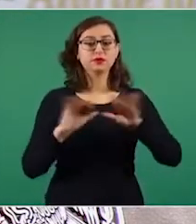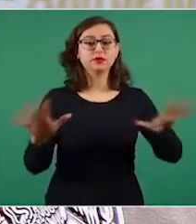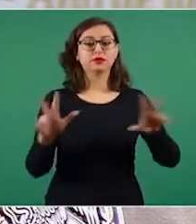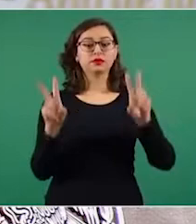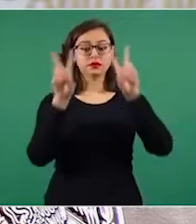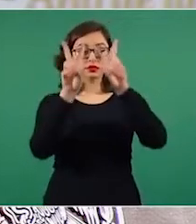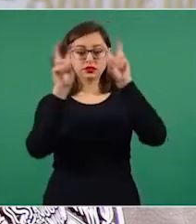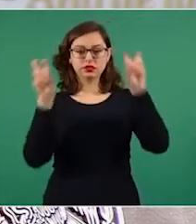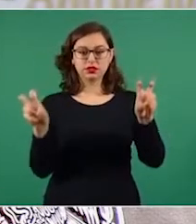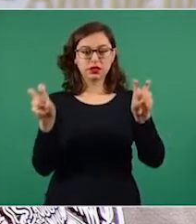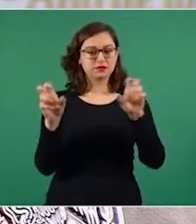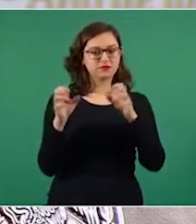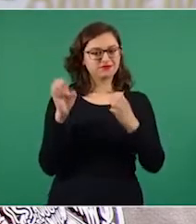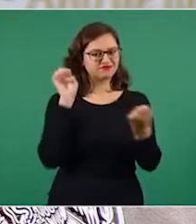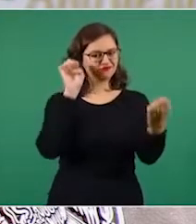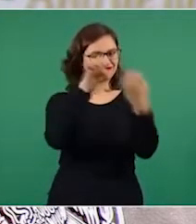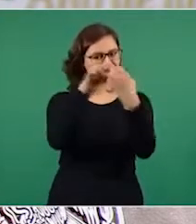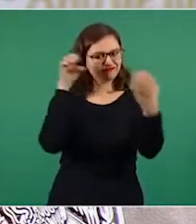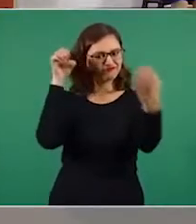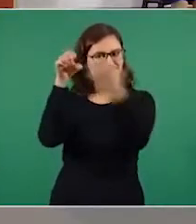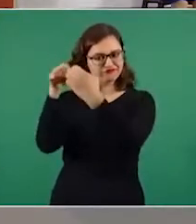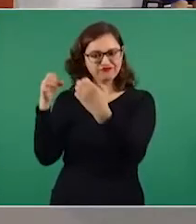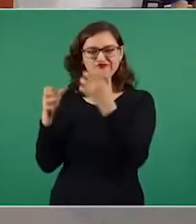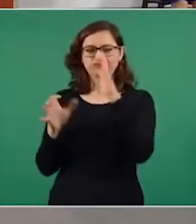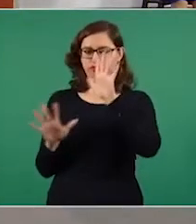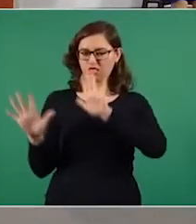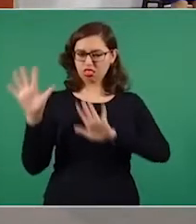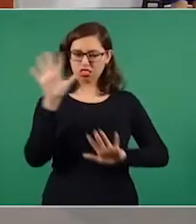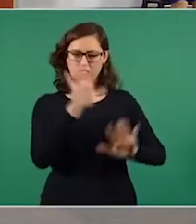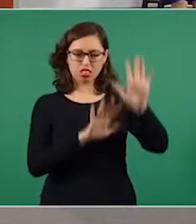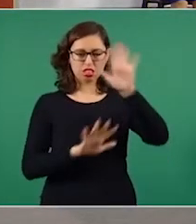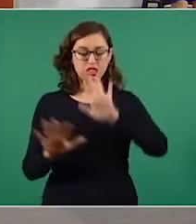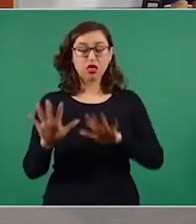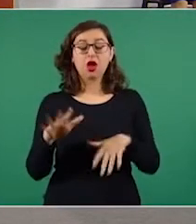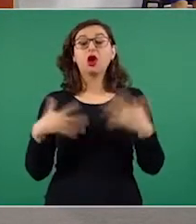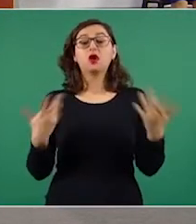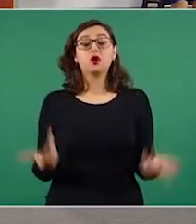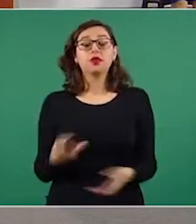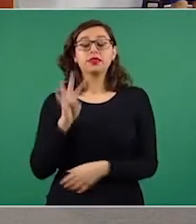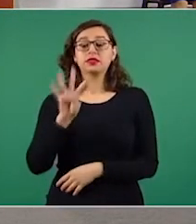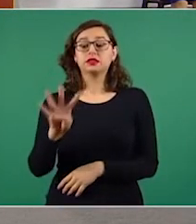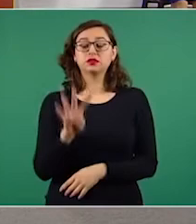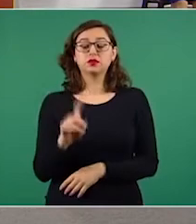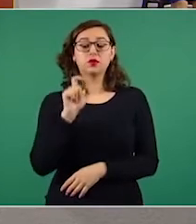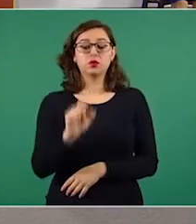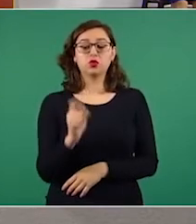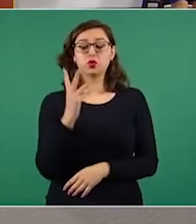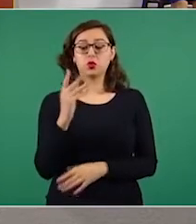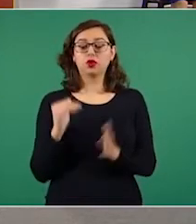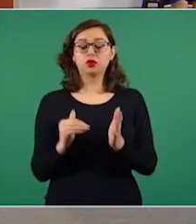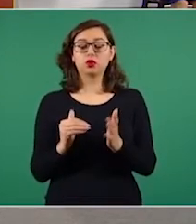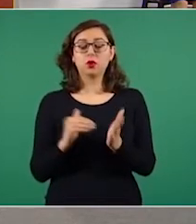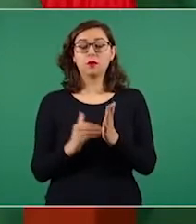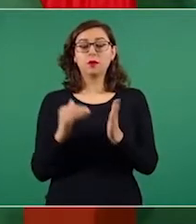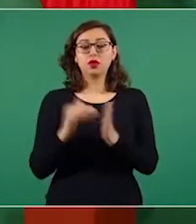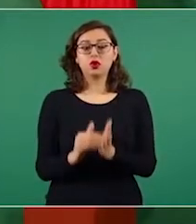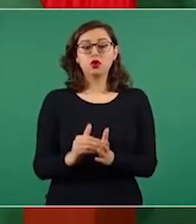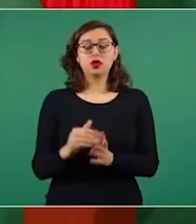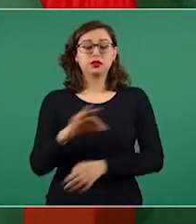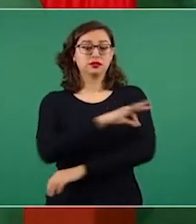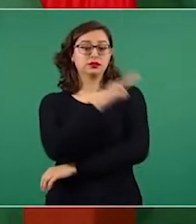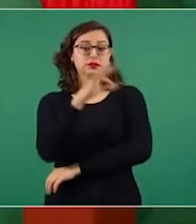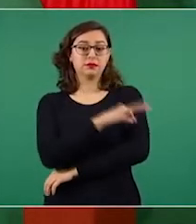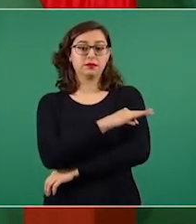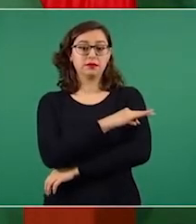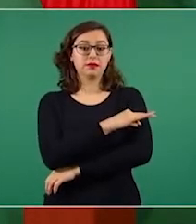con títulos engañosos que aseguran que el gobierno de México tiene guardadas 19.4 millones de vacunas COVID